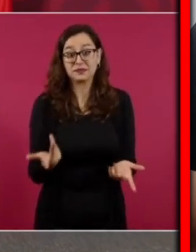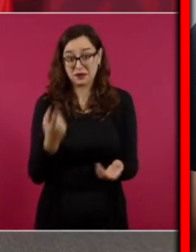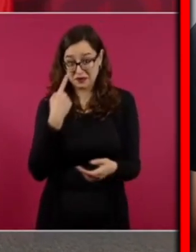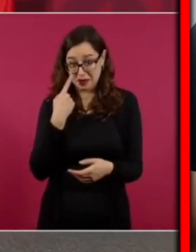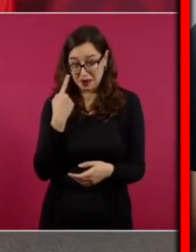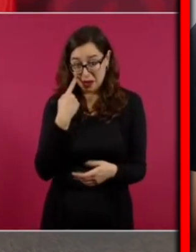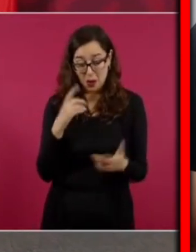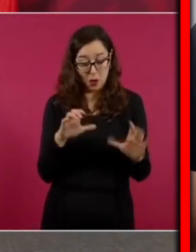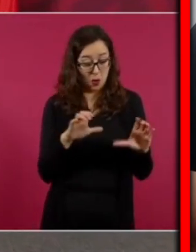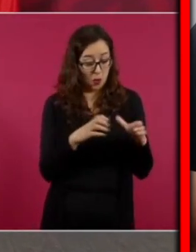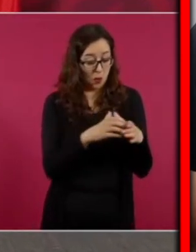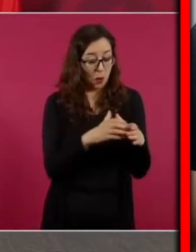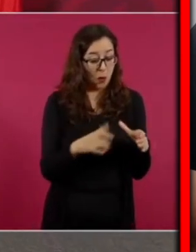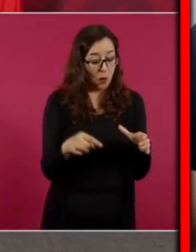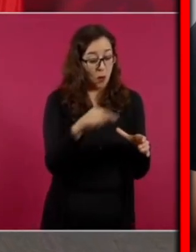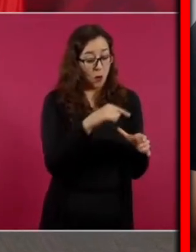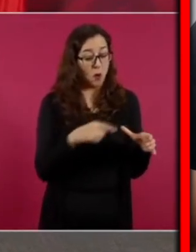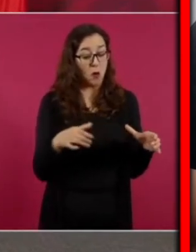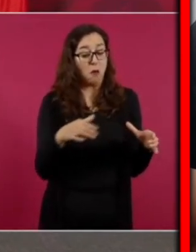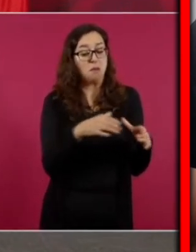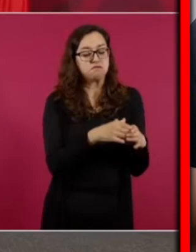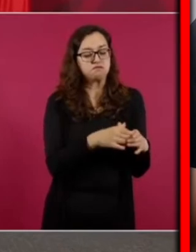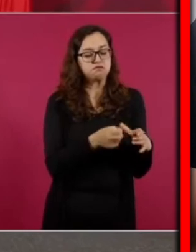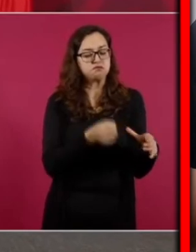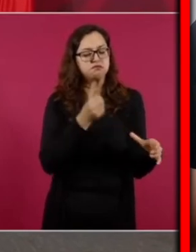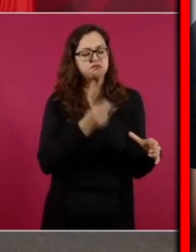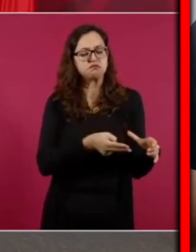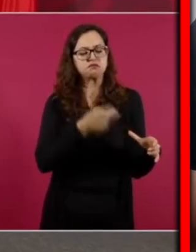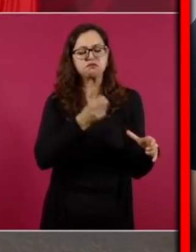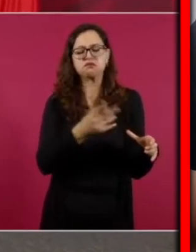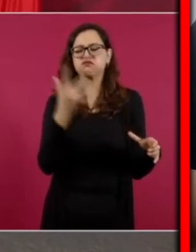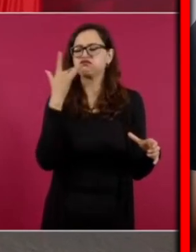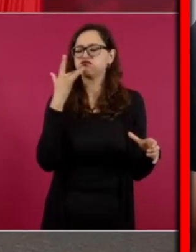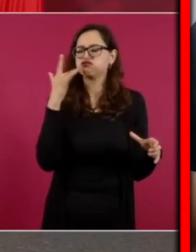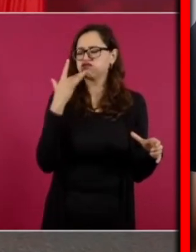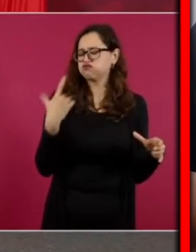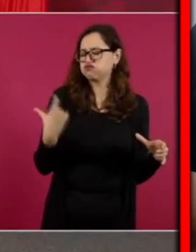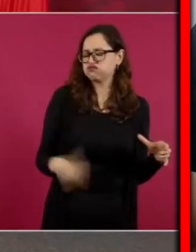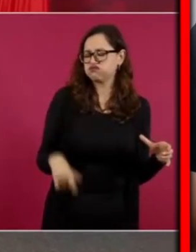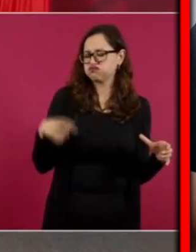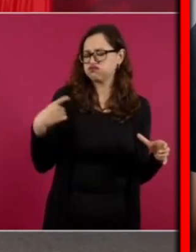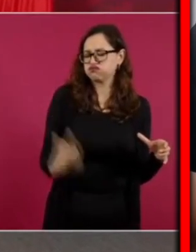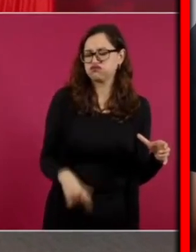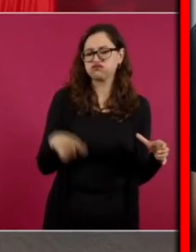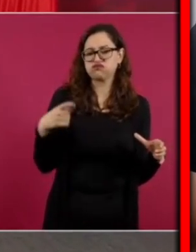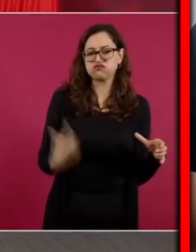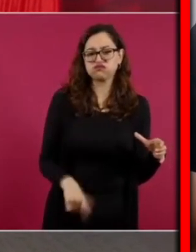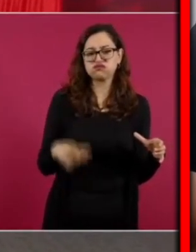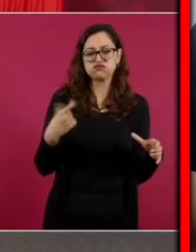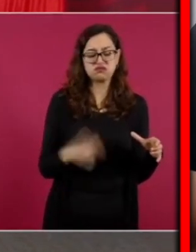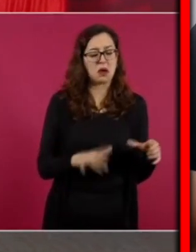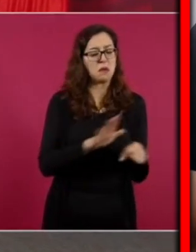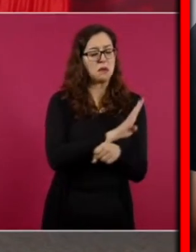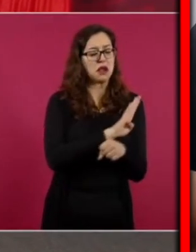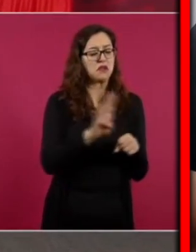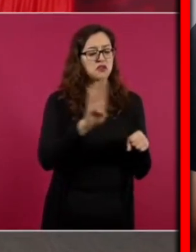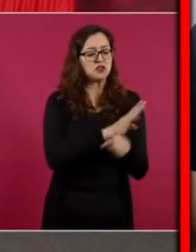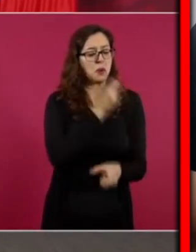en beneficio de una minoría a qué conduce al